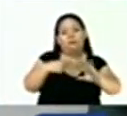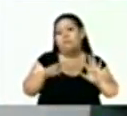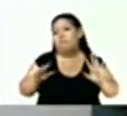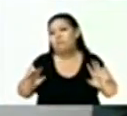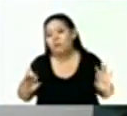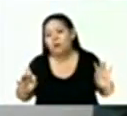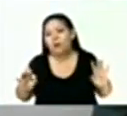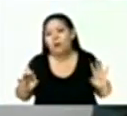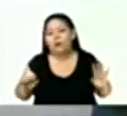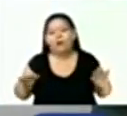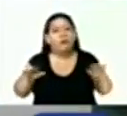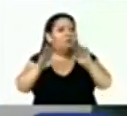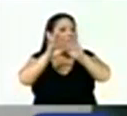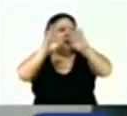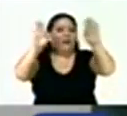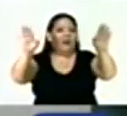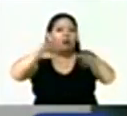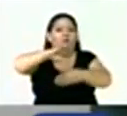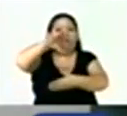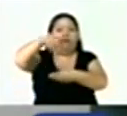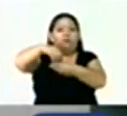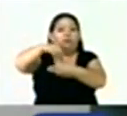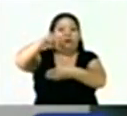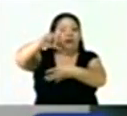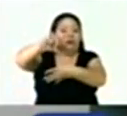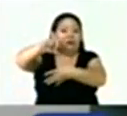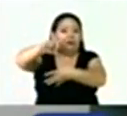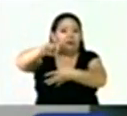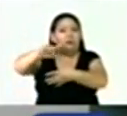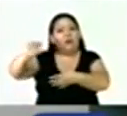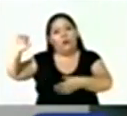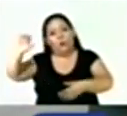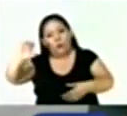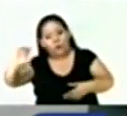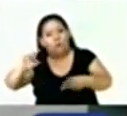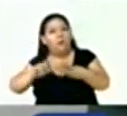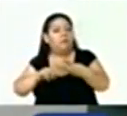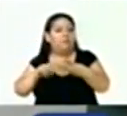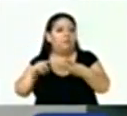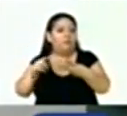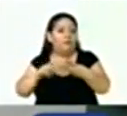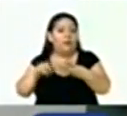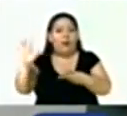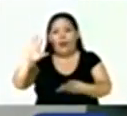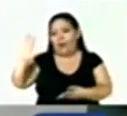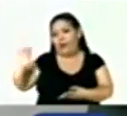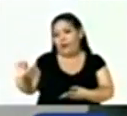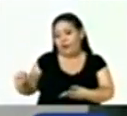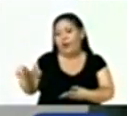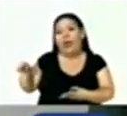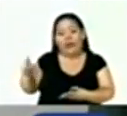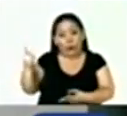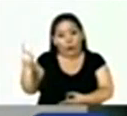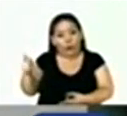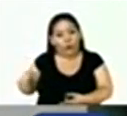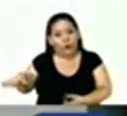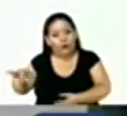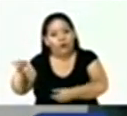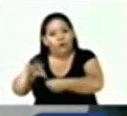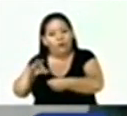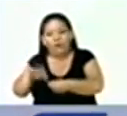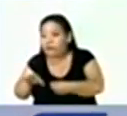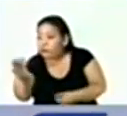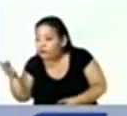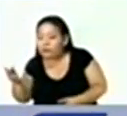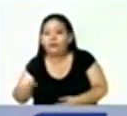prácticamente a nivel general en toda Latinoamérica, en Europa, en África va a un centro de votación para cubrir todas las